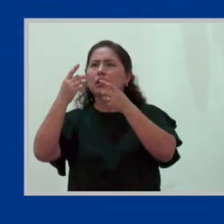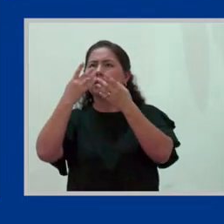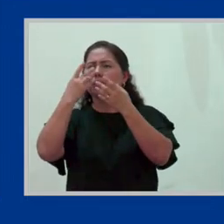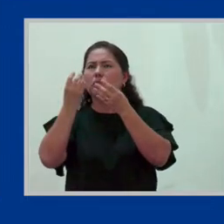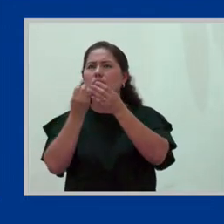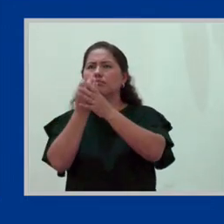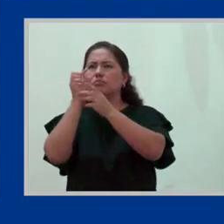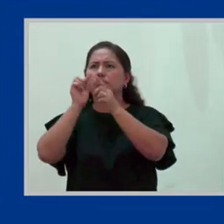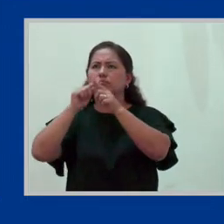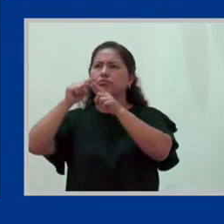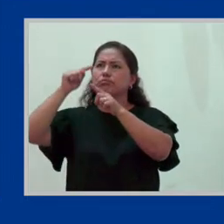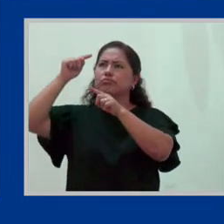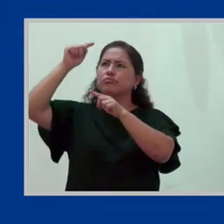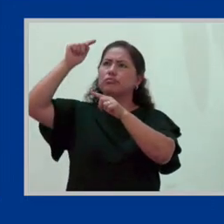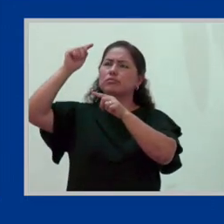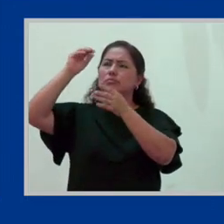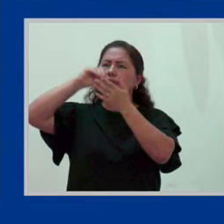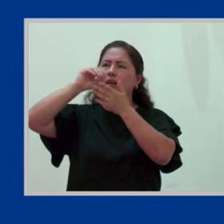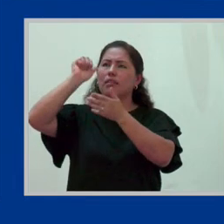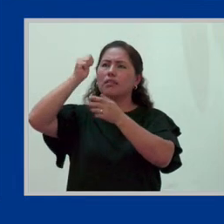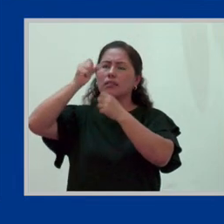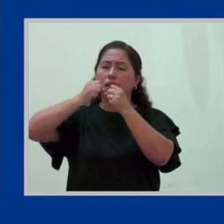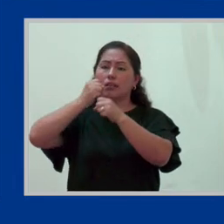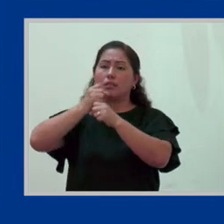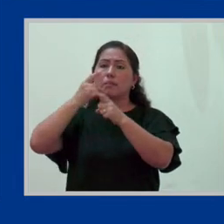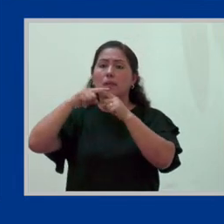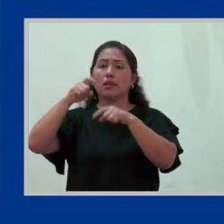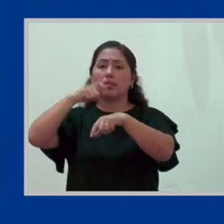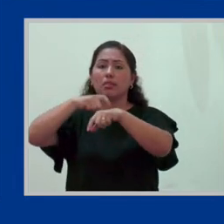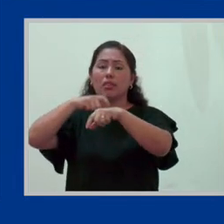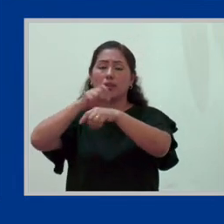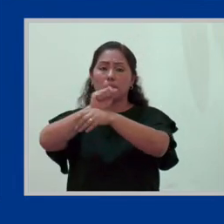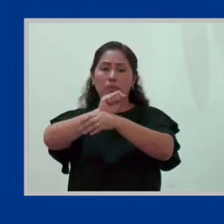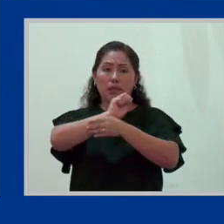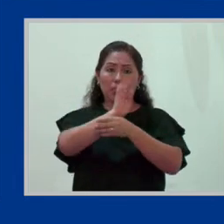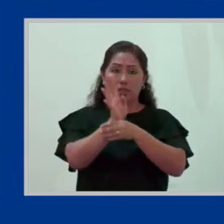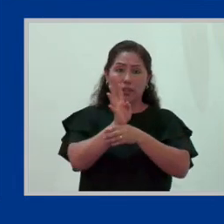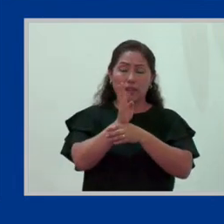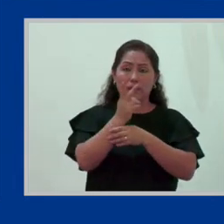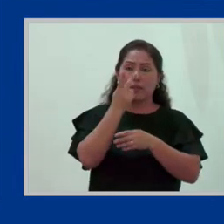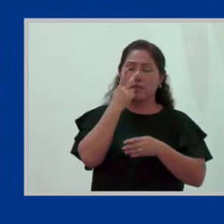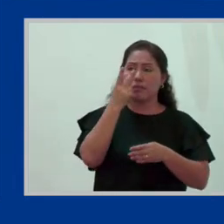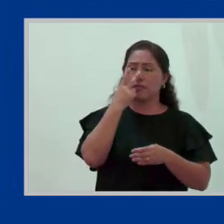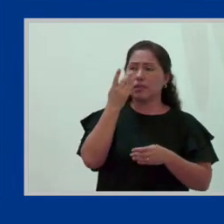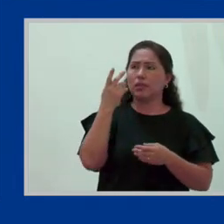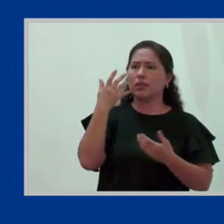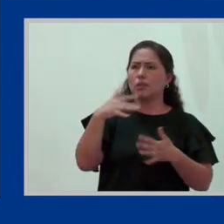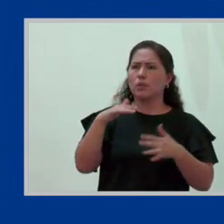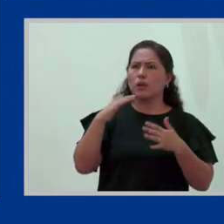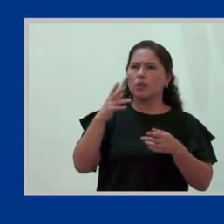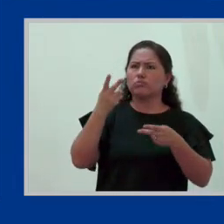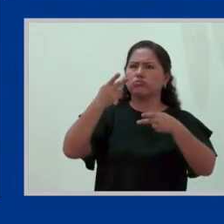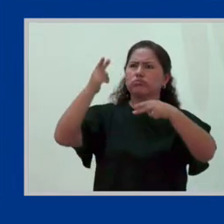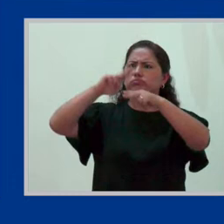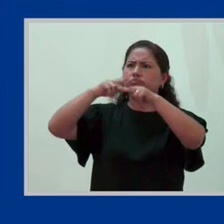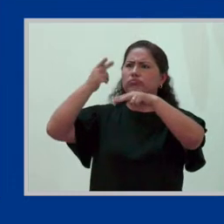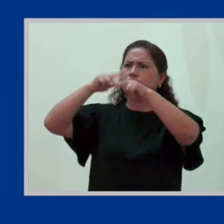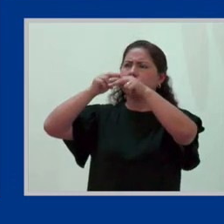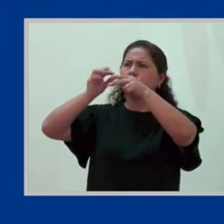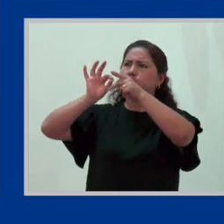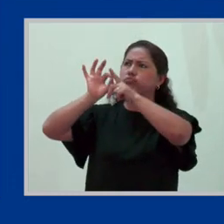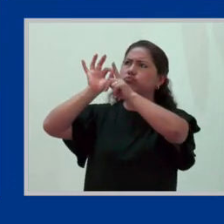años. La pandemia tuvo un efecto claro en aumentar esta brecha,